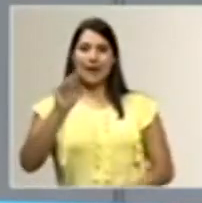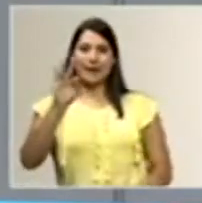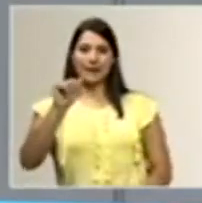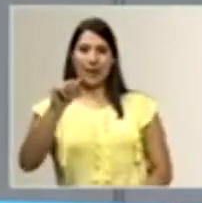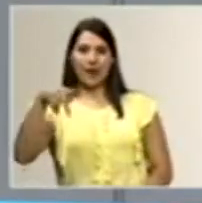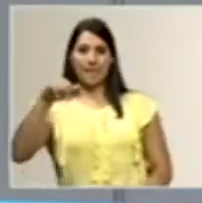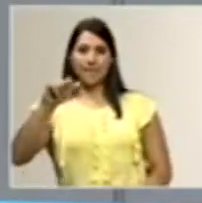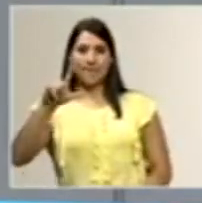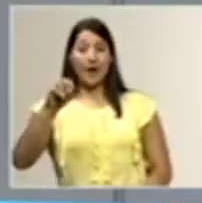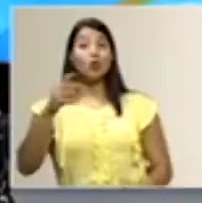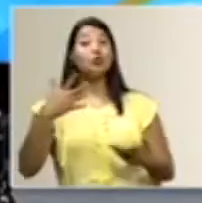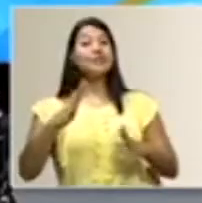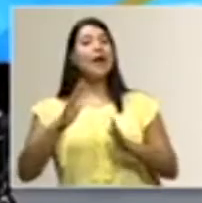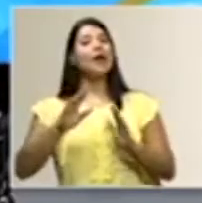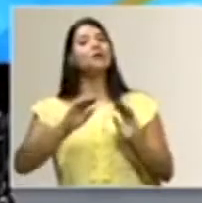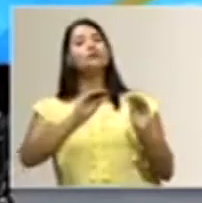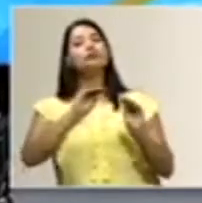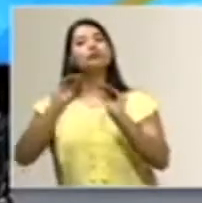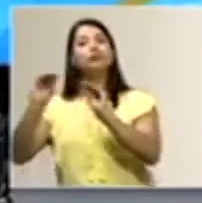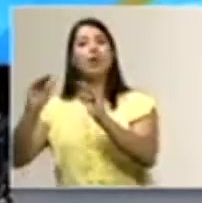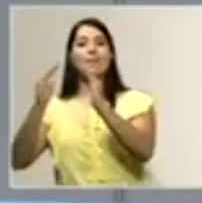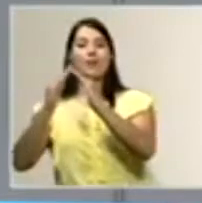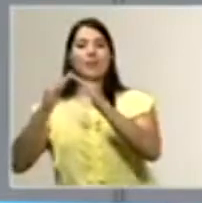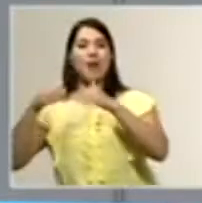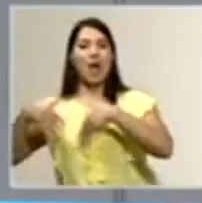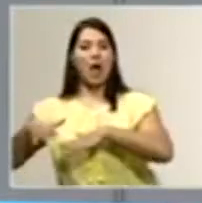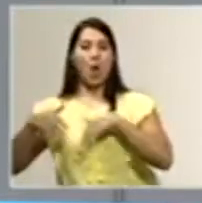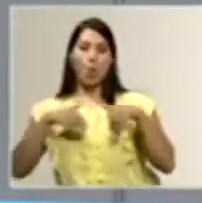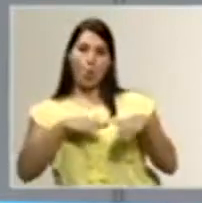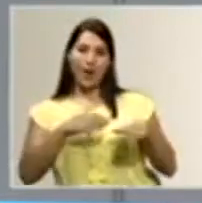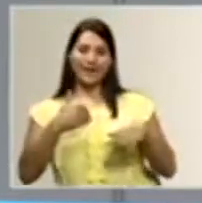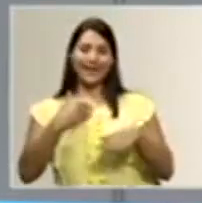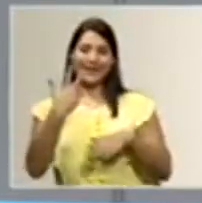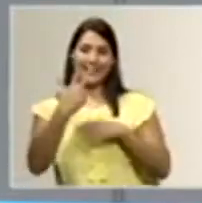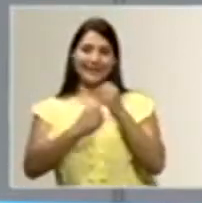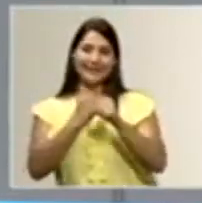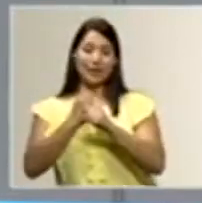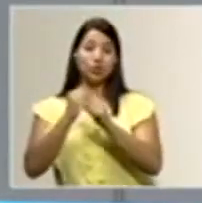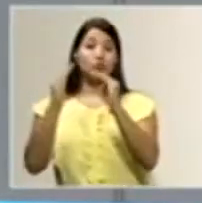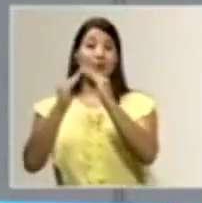ya como tres años viviendo en Fiji, pero ella ama Costa Rica y desea siempre representarnos.